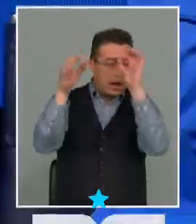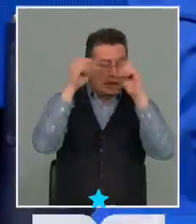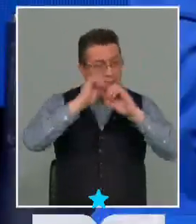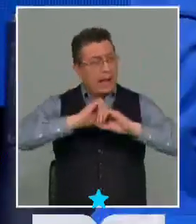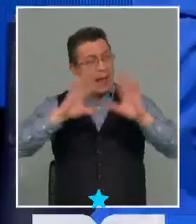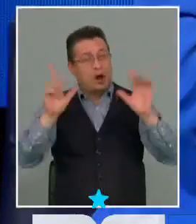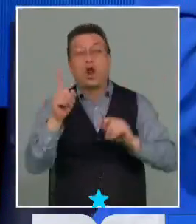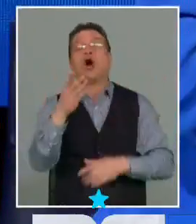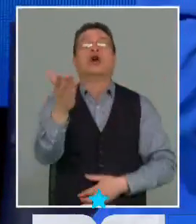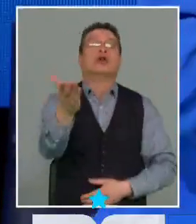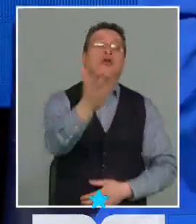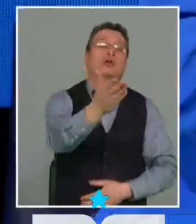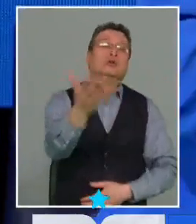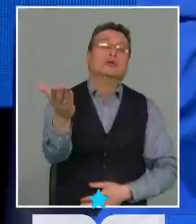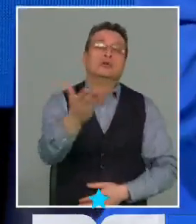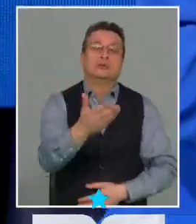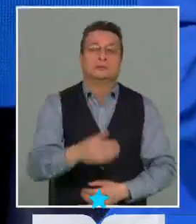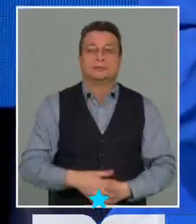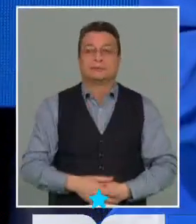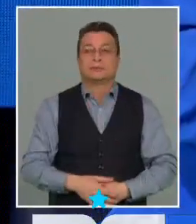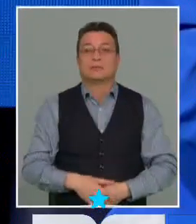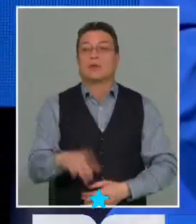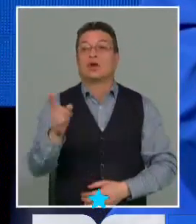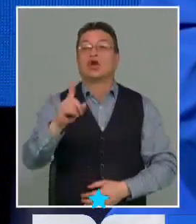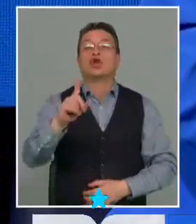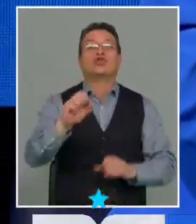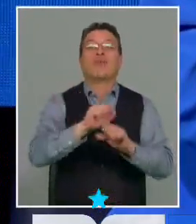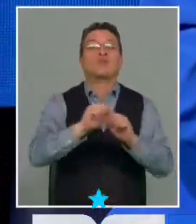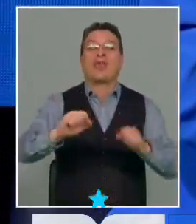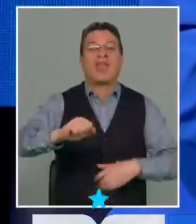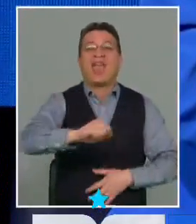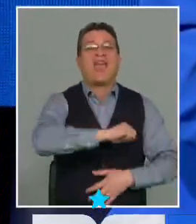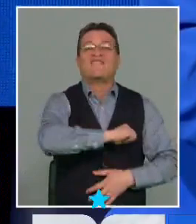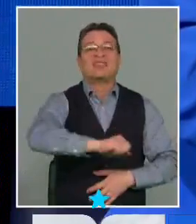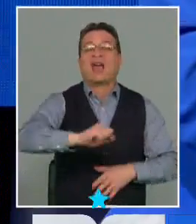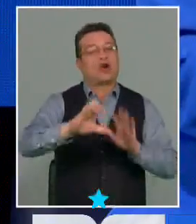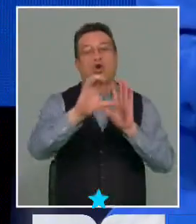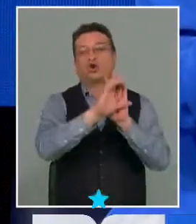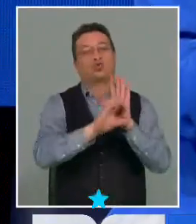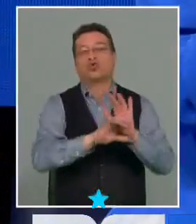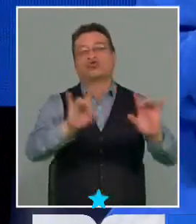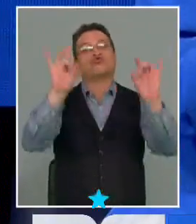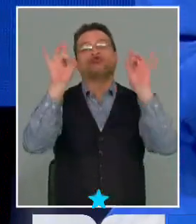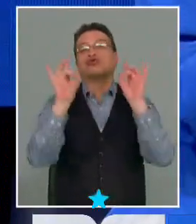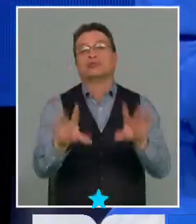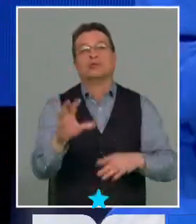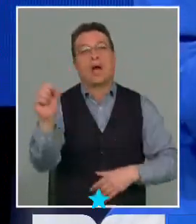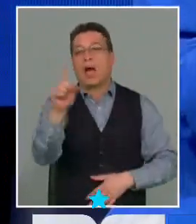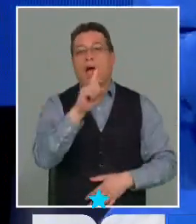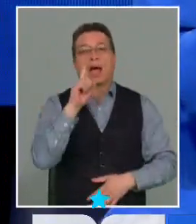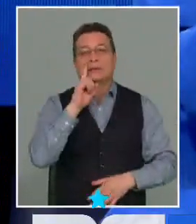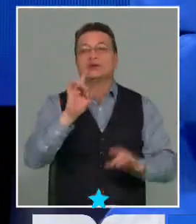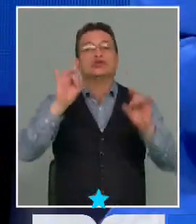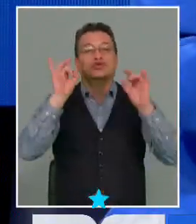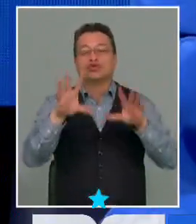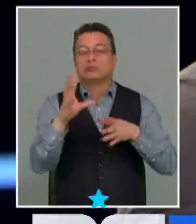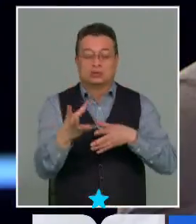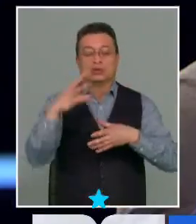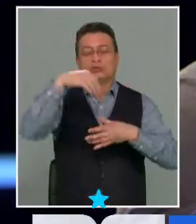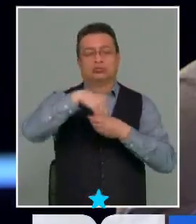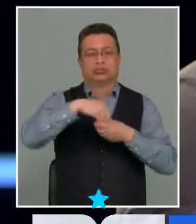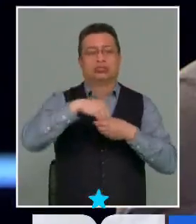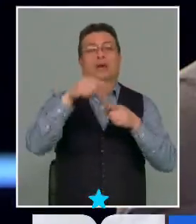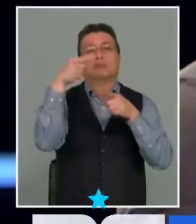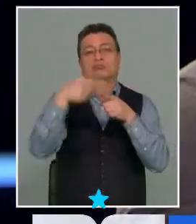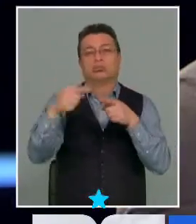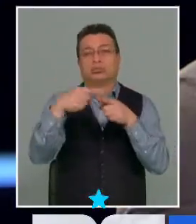no quedan tan claras. Marisol, comienzo con Chile. Es inevitable en las constituciones. Las constituciones de suyo están llenas de lo